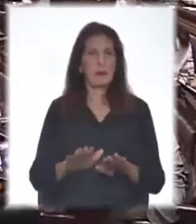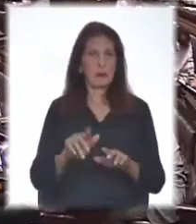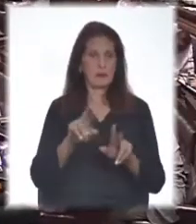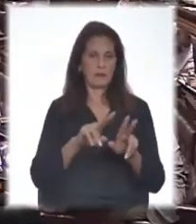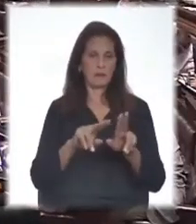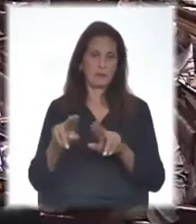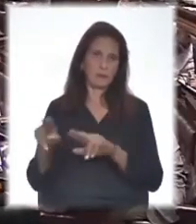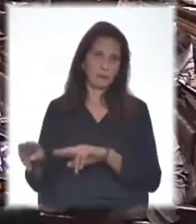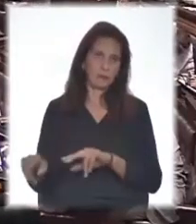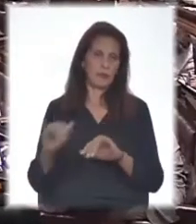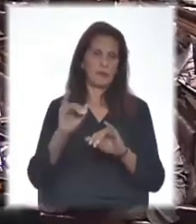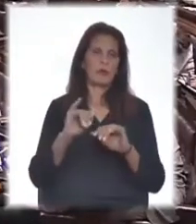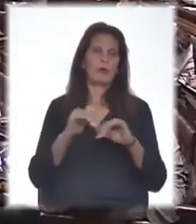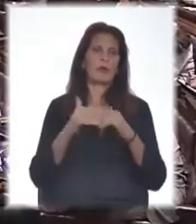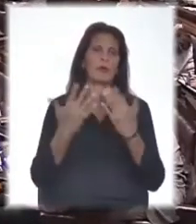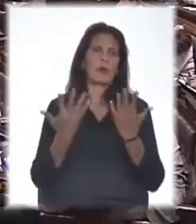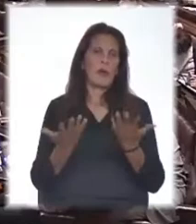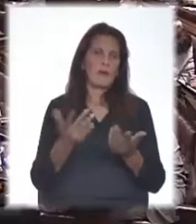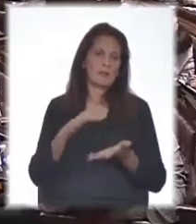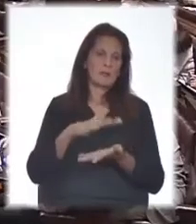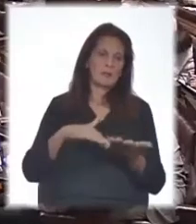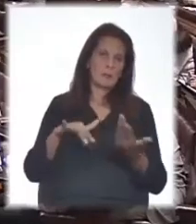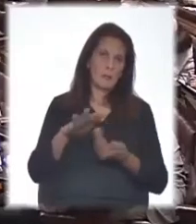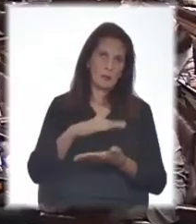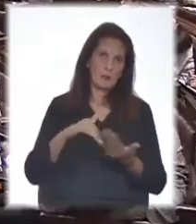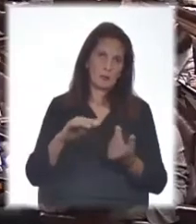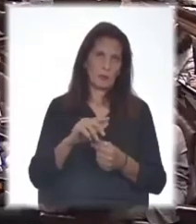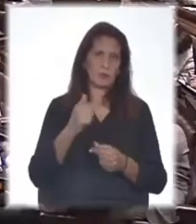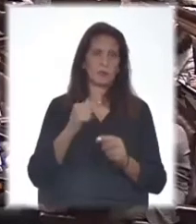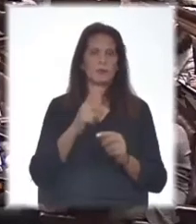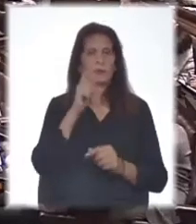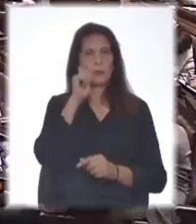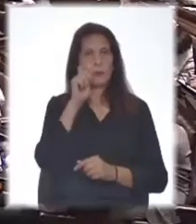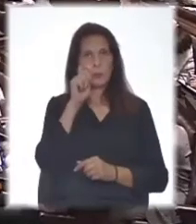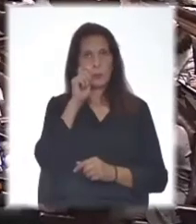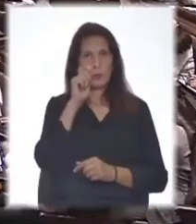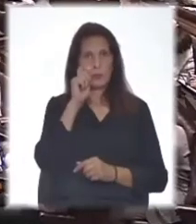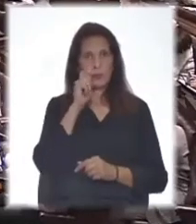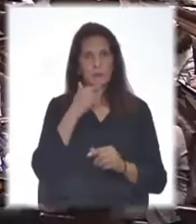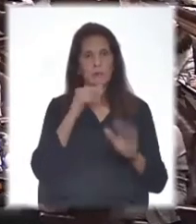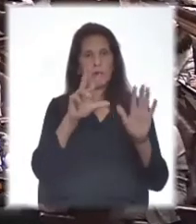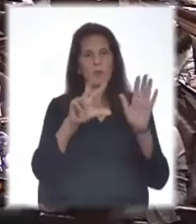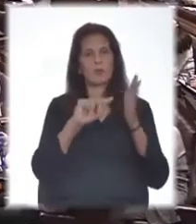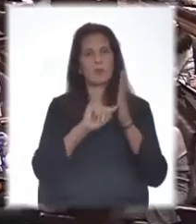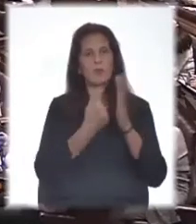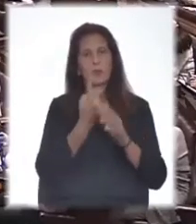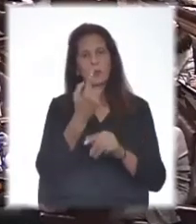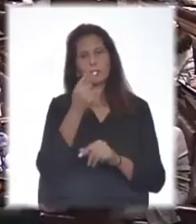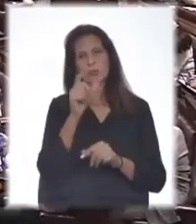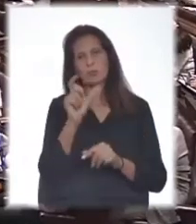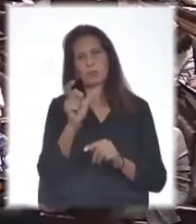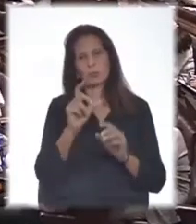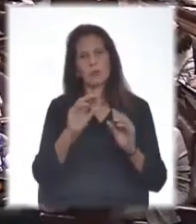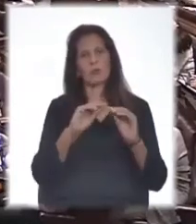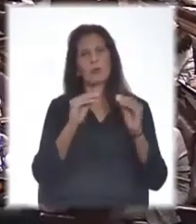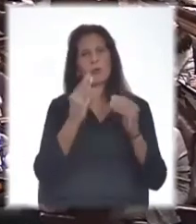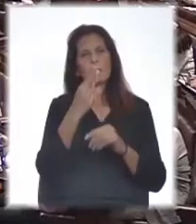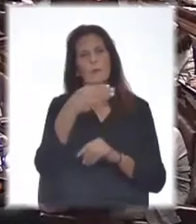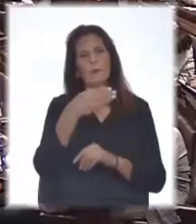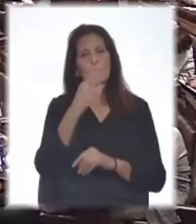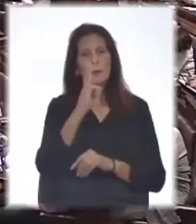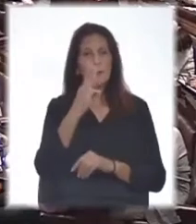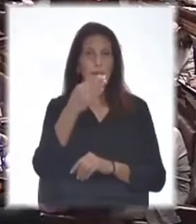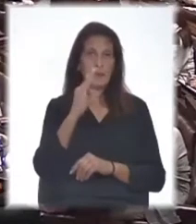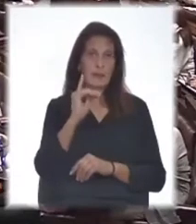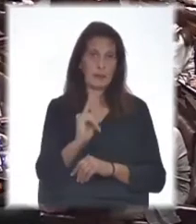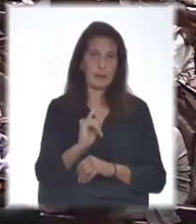sumido en una gravísima e insostenible situación. El turismo, que significa 8 puntos y algo del Producto Bruto Interno, casi